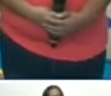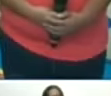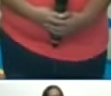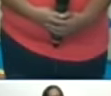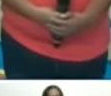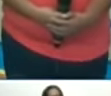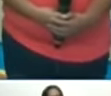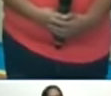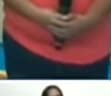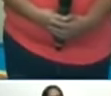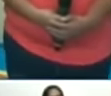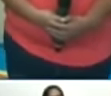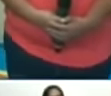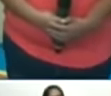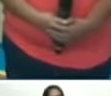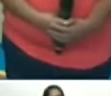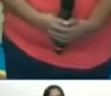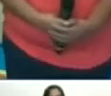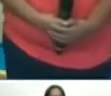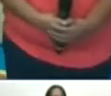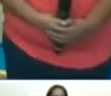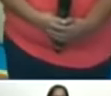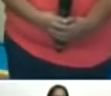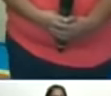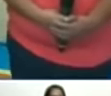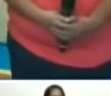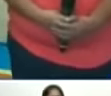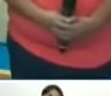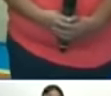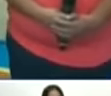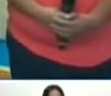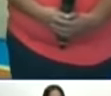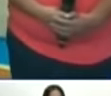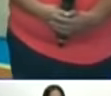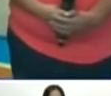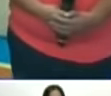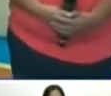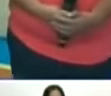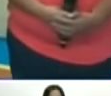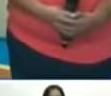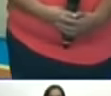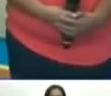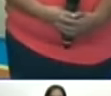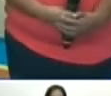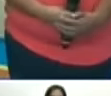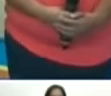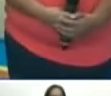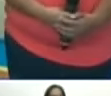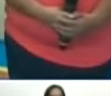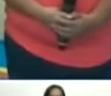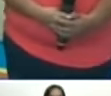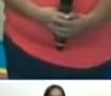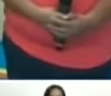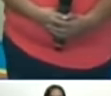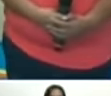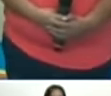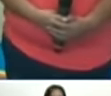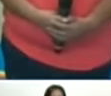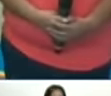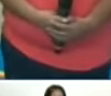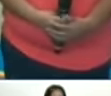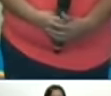profundo que vaya a oír al pueblo y que concentre y esfuerzos en atender